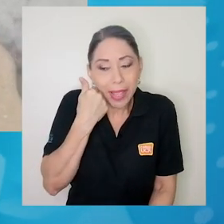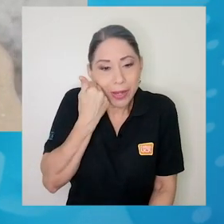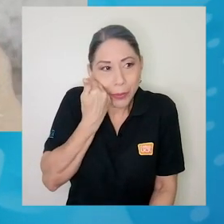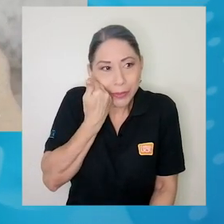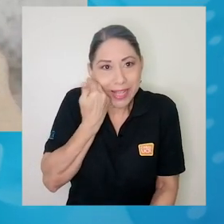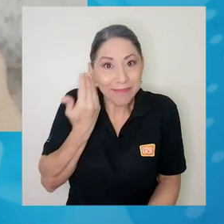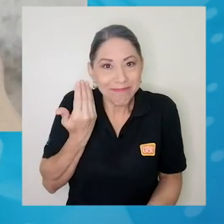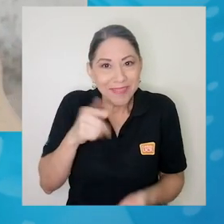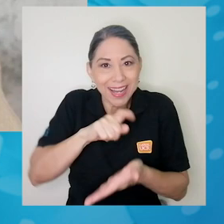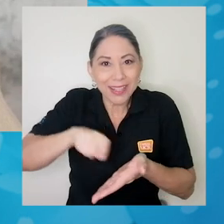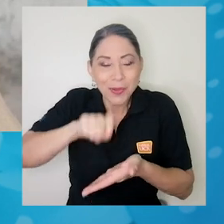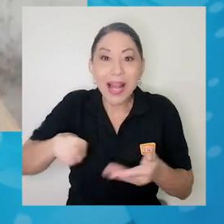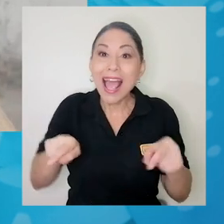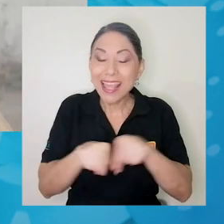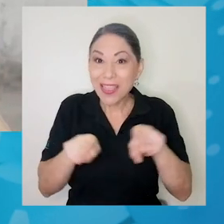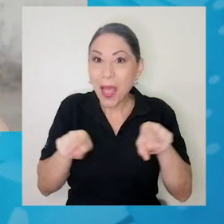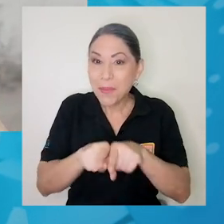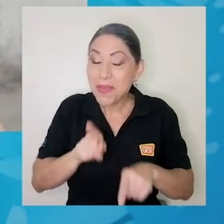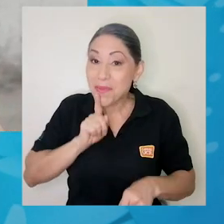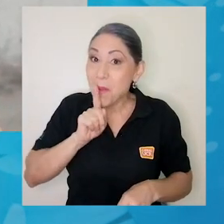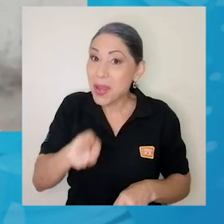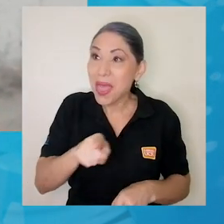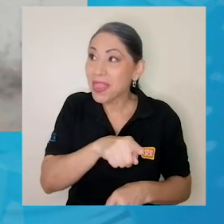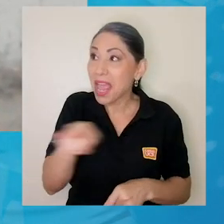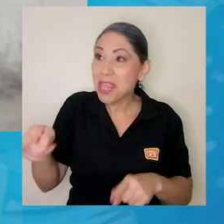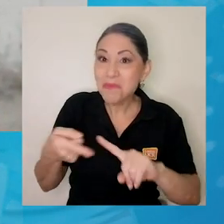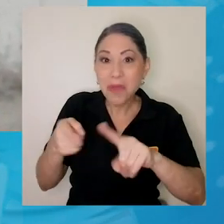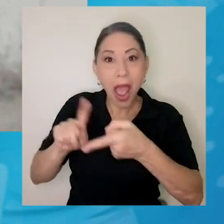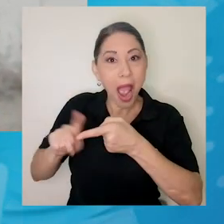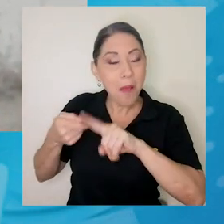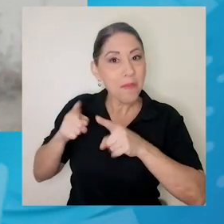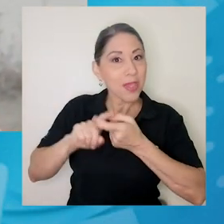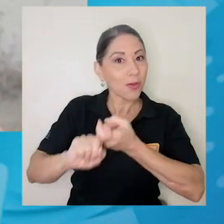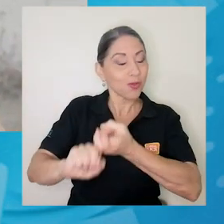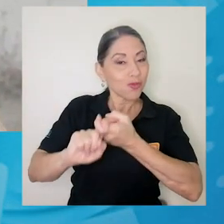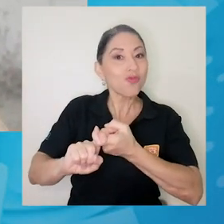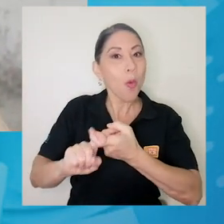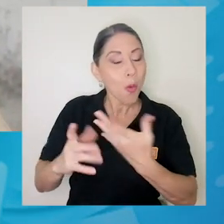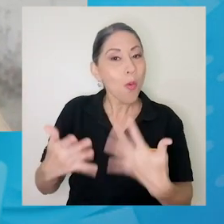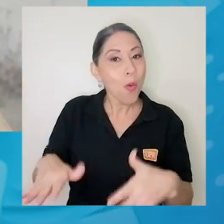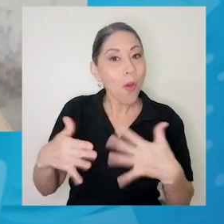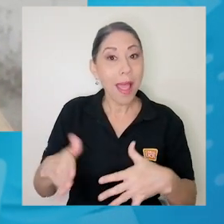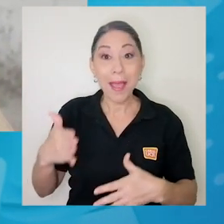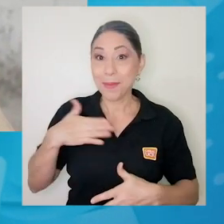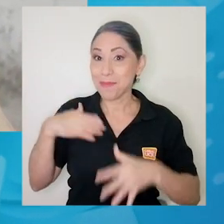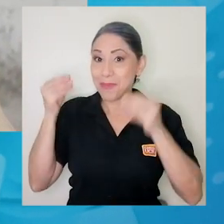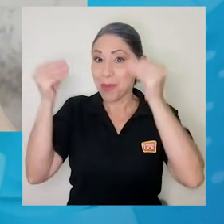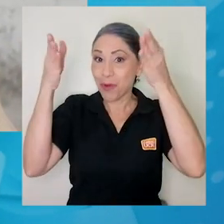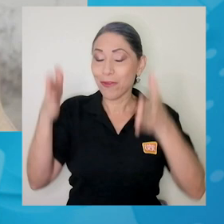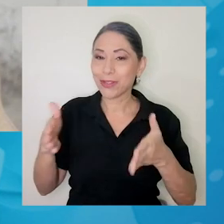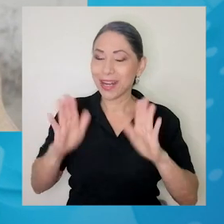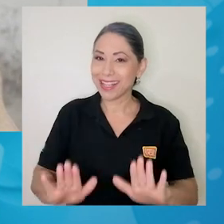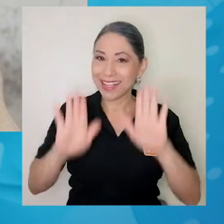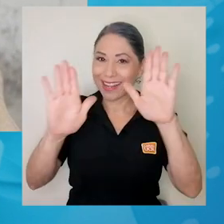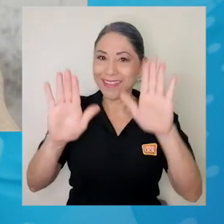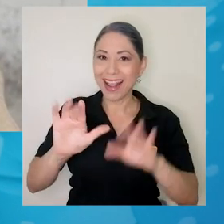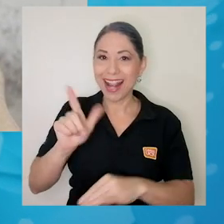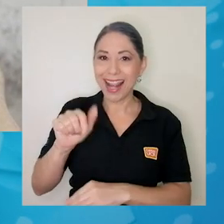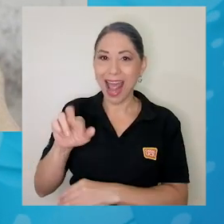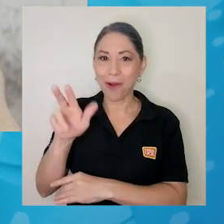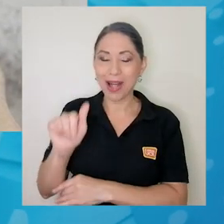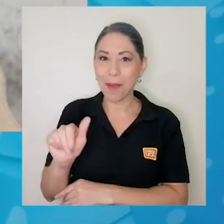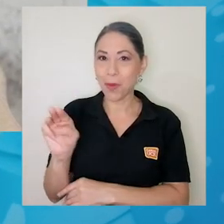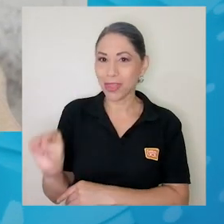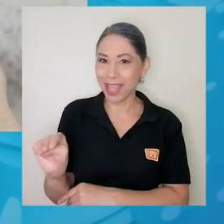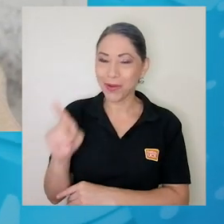y también he hecho la verdad es que muy buenos amigos ahí y mi profesora es increíble. Laura Montero